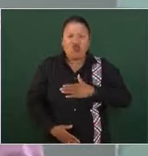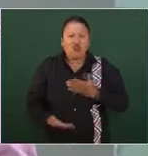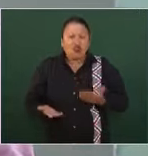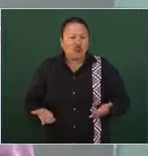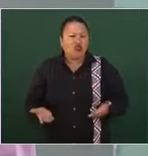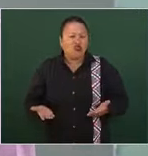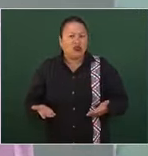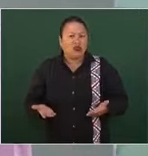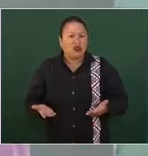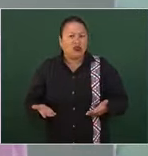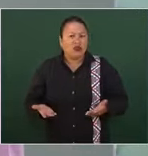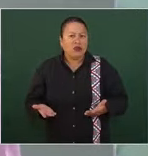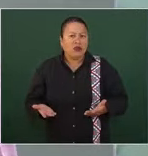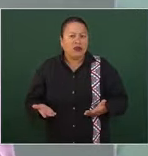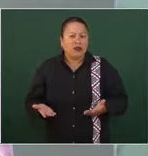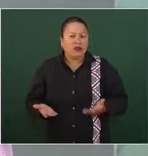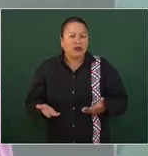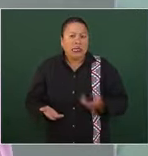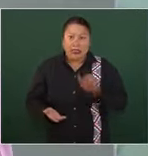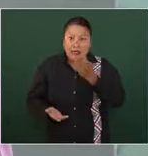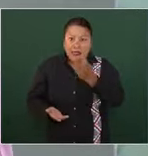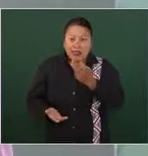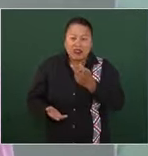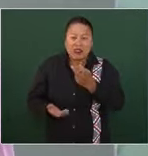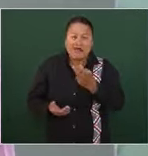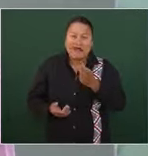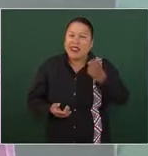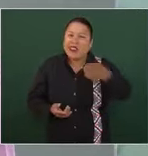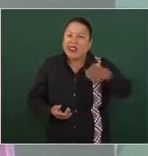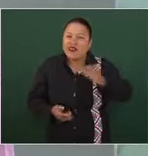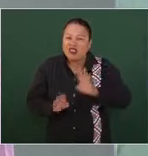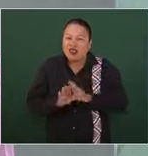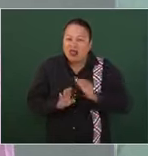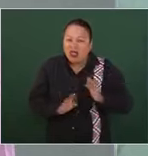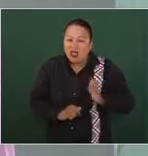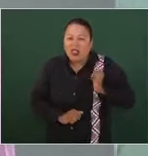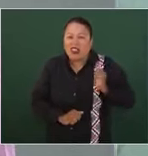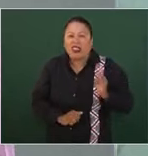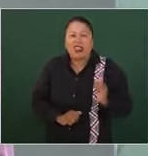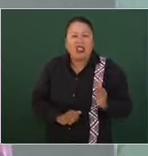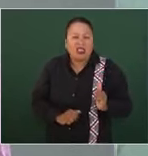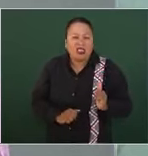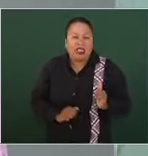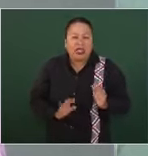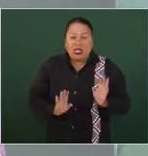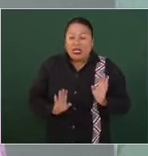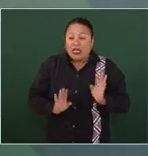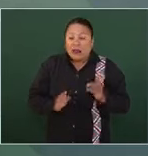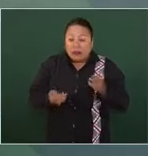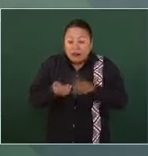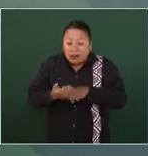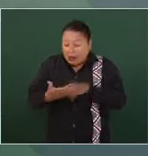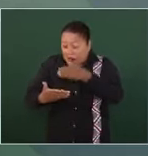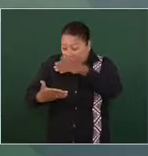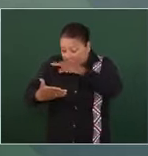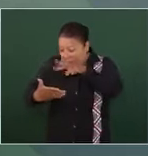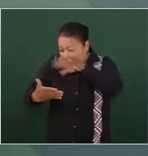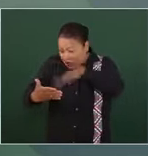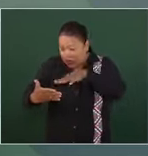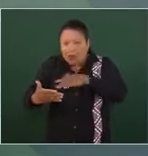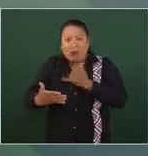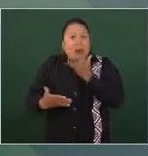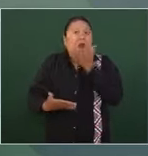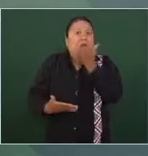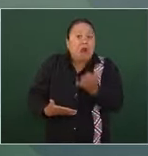Entonces aprovechan cualquier supuesto error técnico